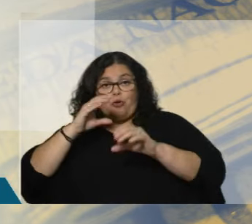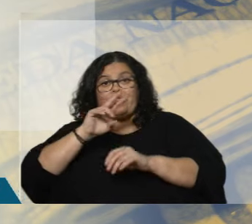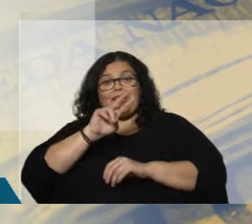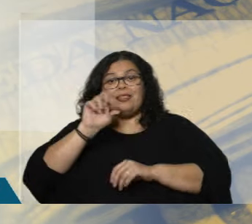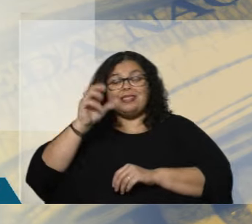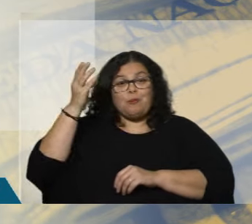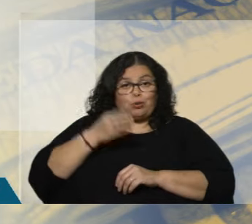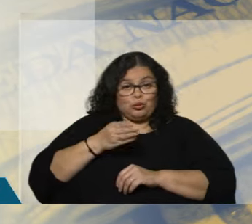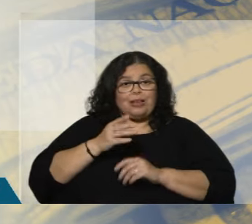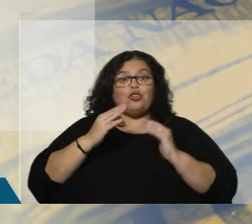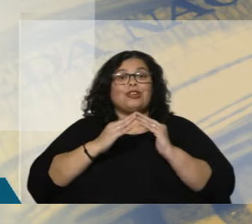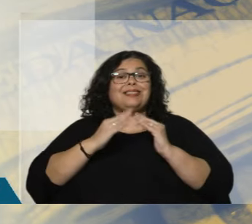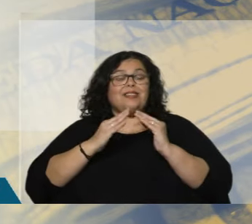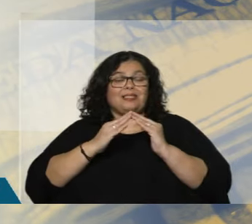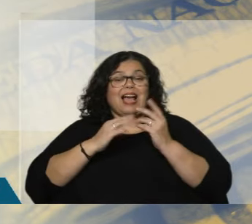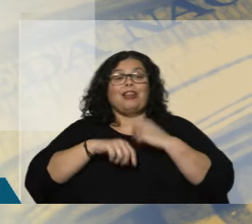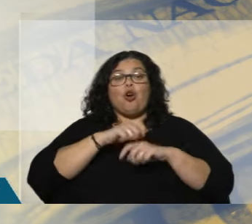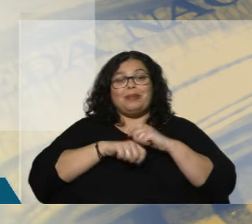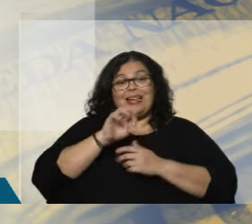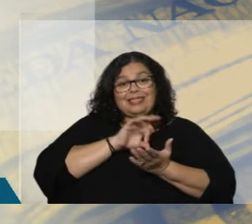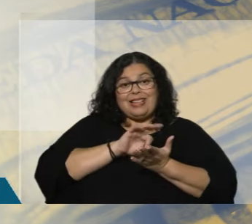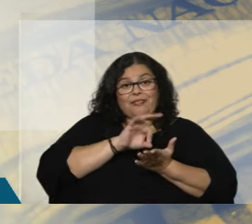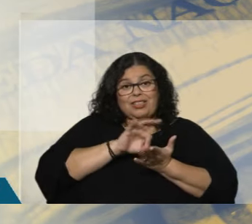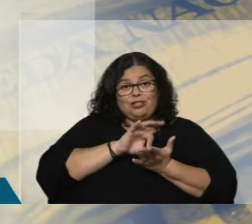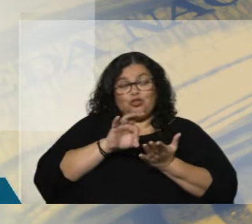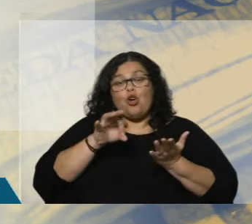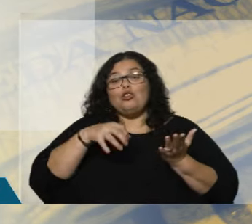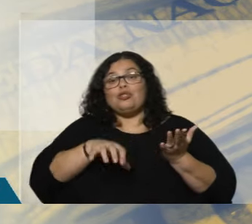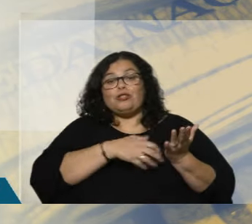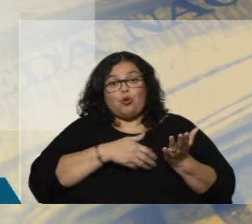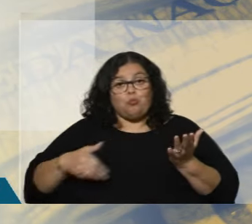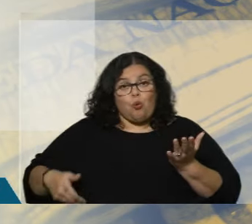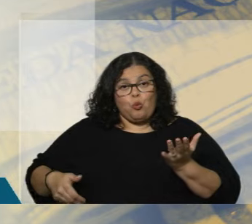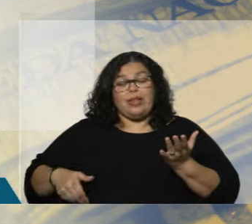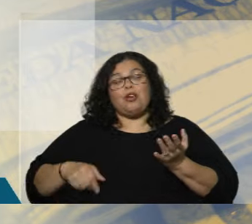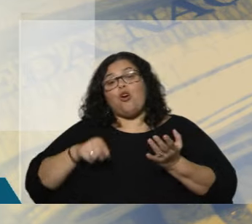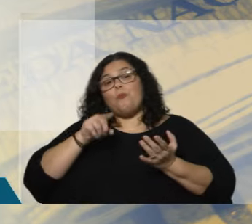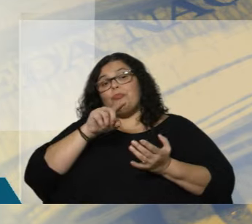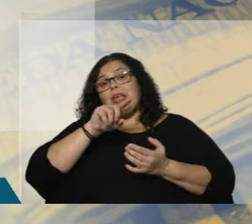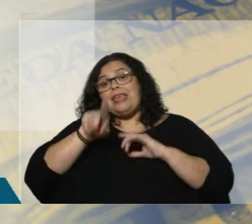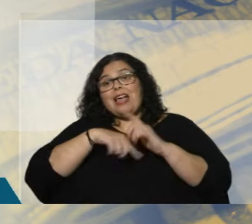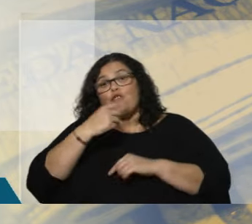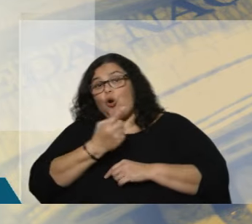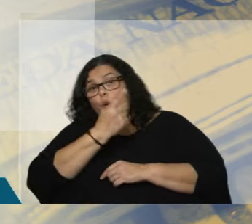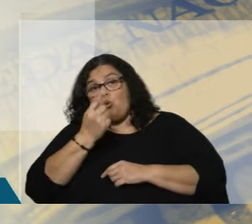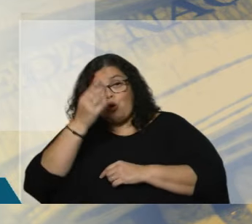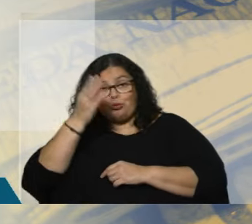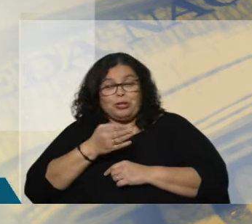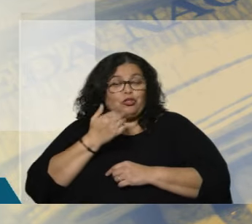residencial, como vemos ahí, comercial, servicio, sector público, actividades primarias, y hay un 1% que no se identifica.